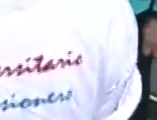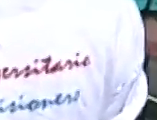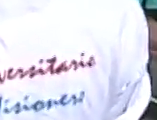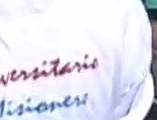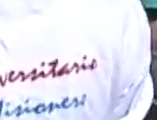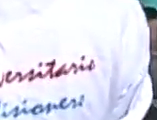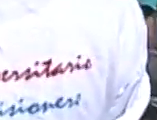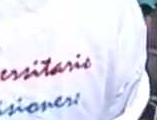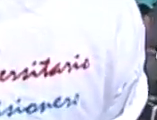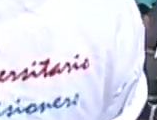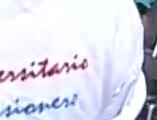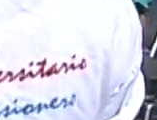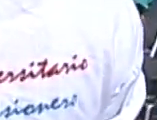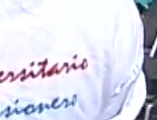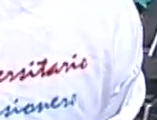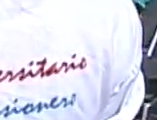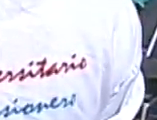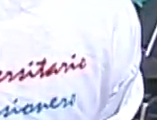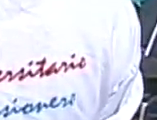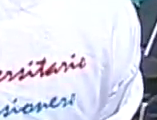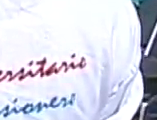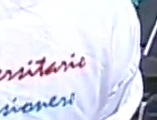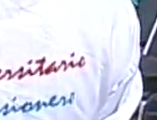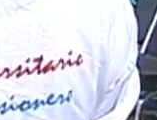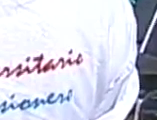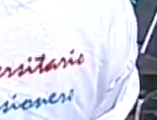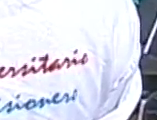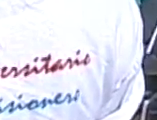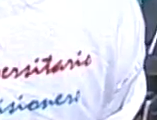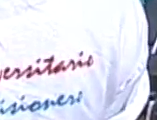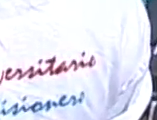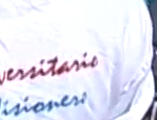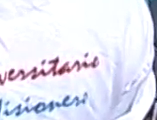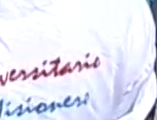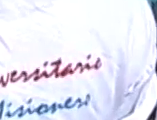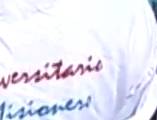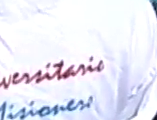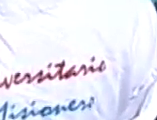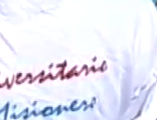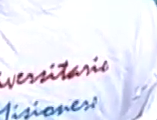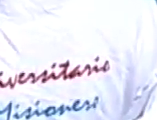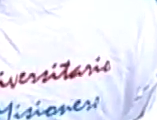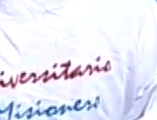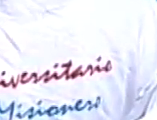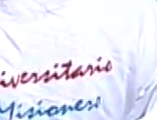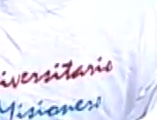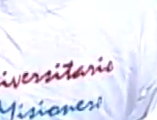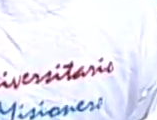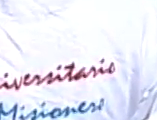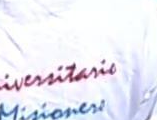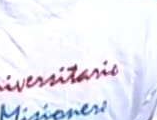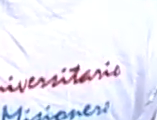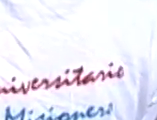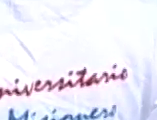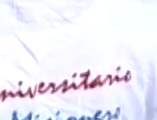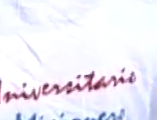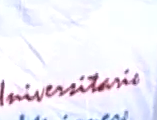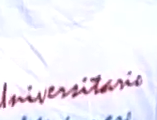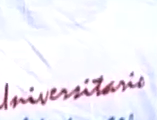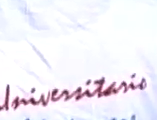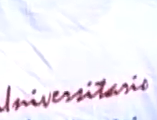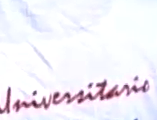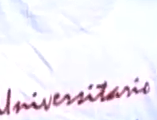compartiendo, dando cuenta también de lo que han sido los avances educativos en esta materia, compartiendo también